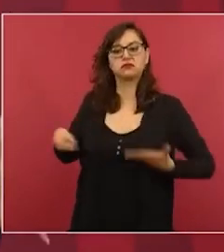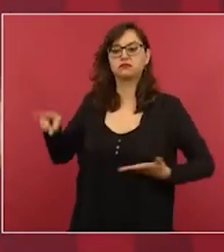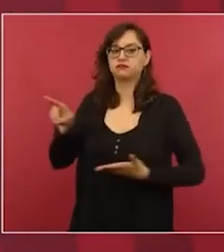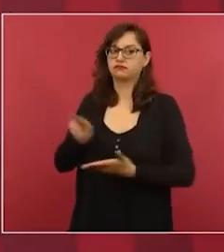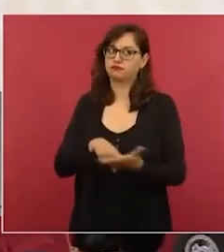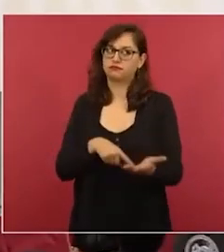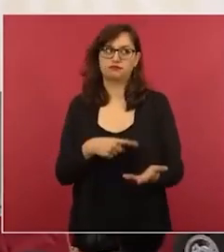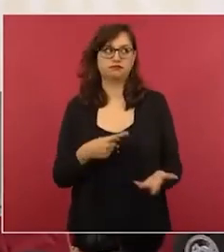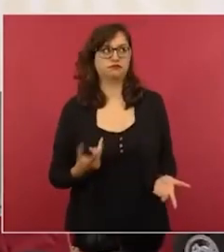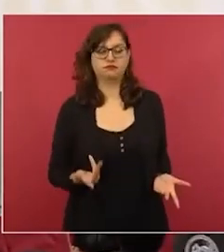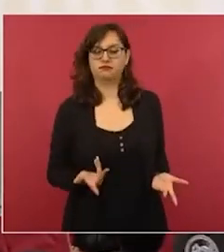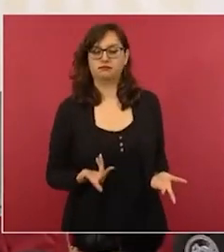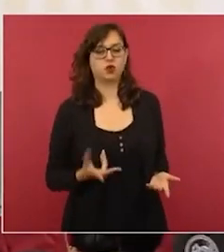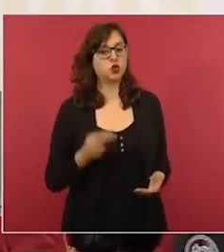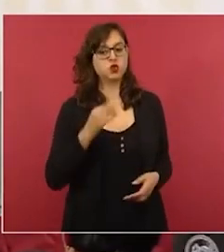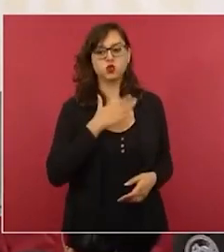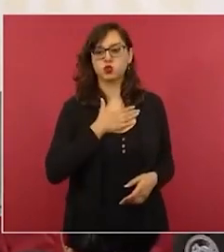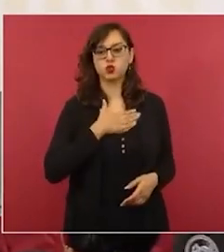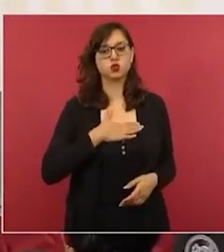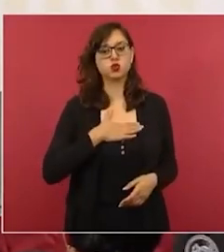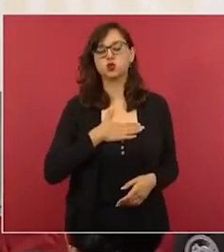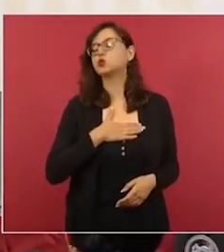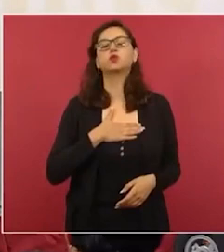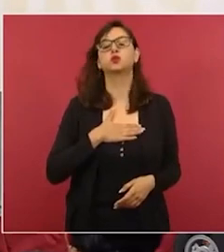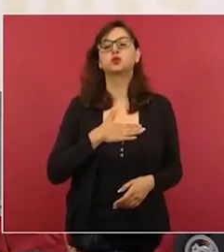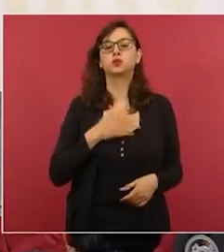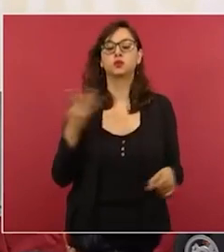unos legisladores